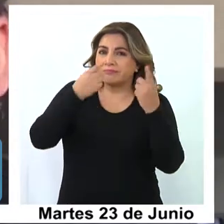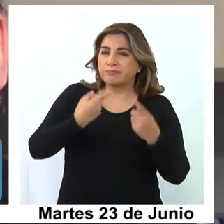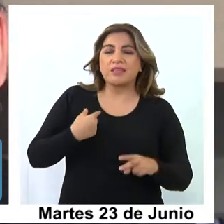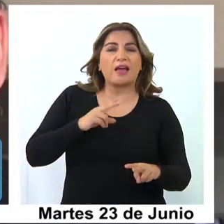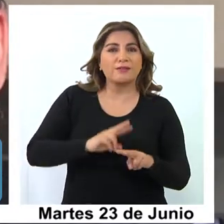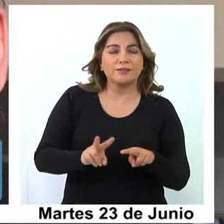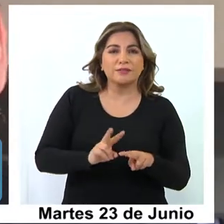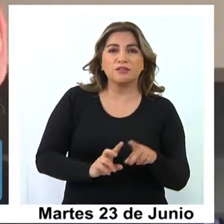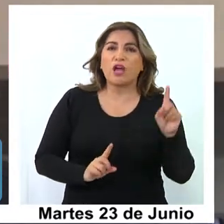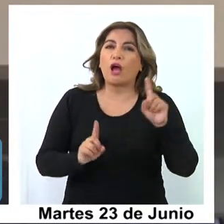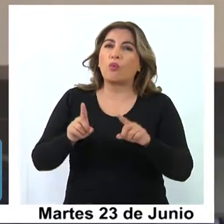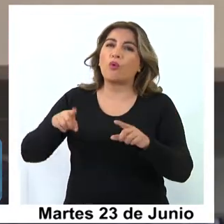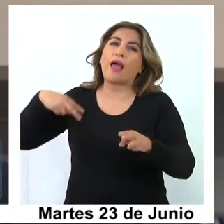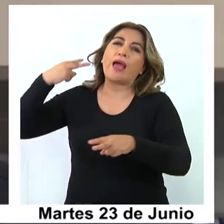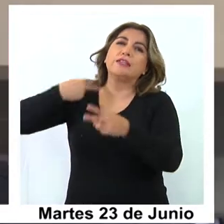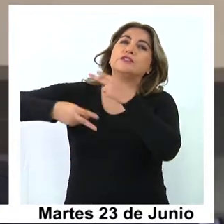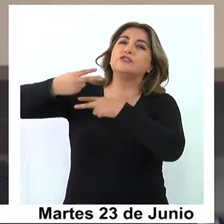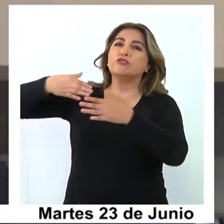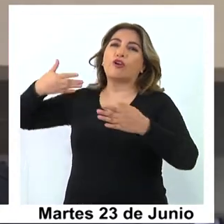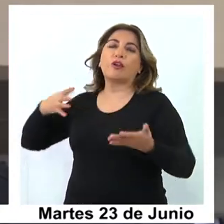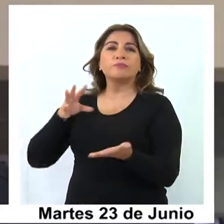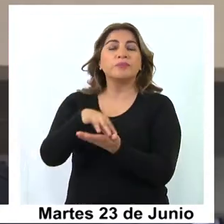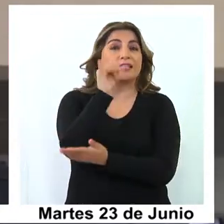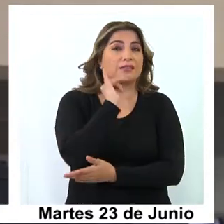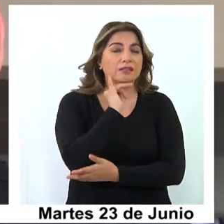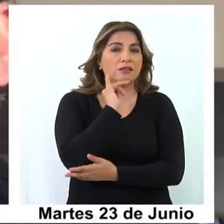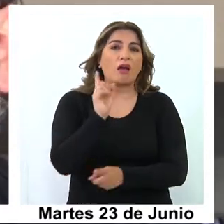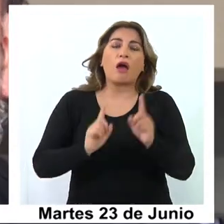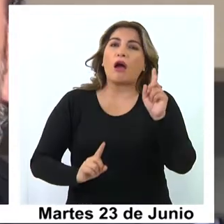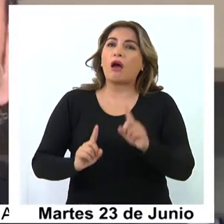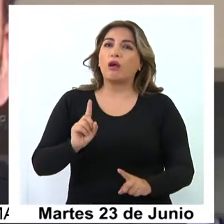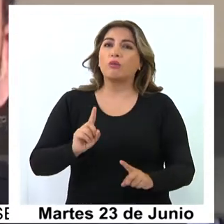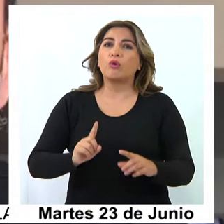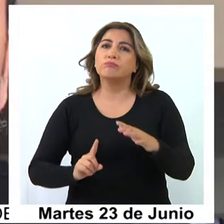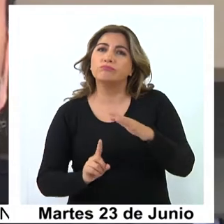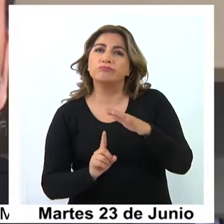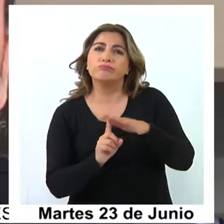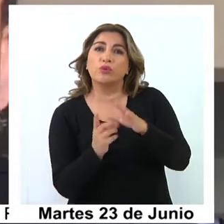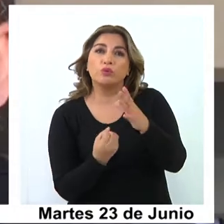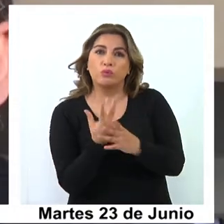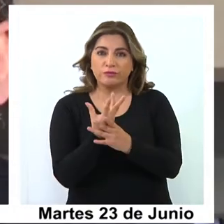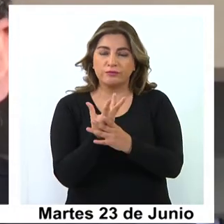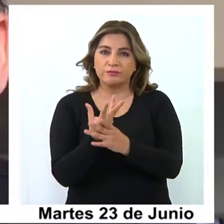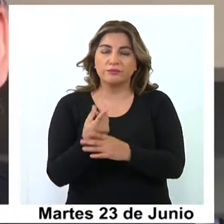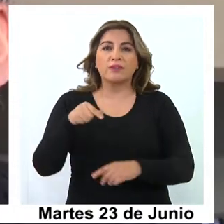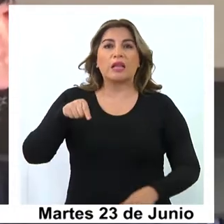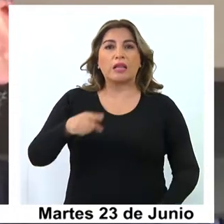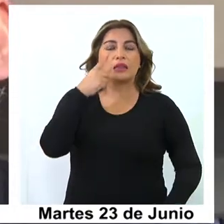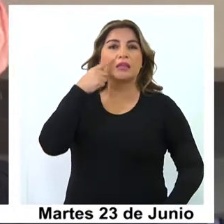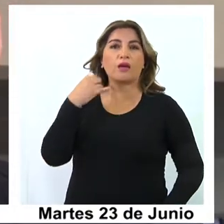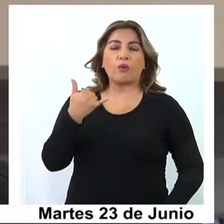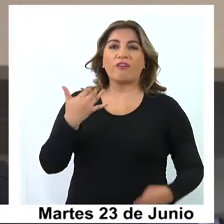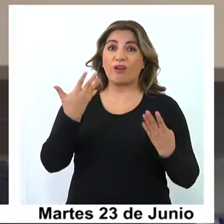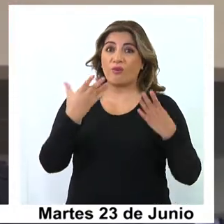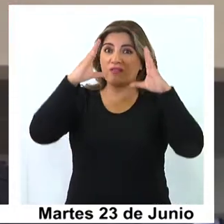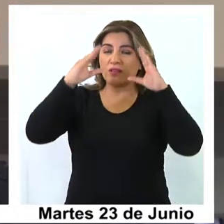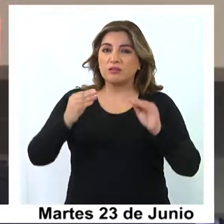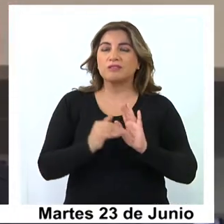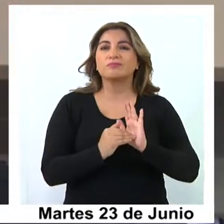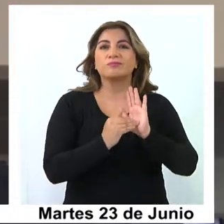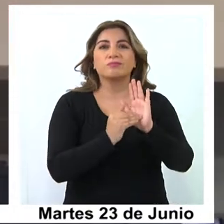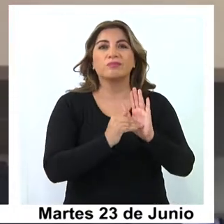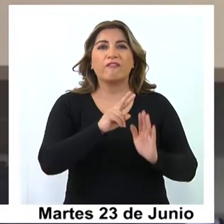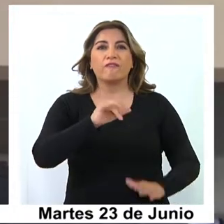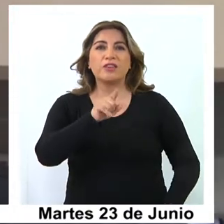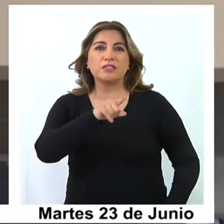tienen alguna trayectoria en la región o bien que son músicos emergentes. Este jueves a las 21 horas se presenta Liz